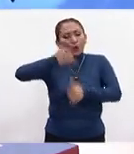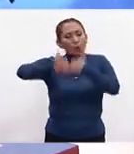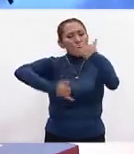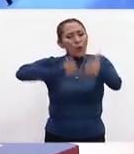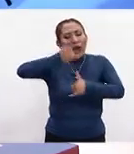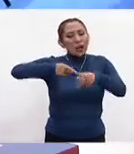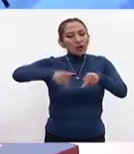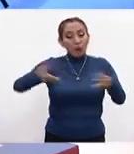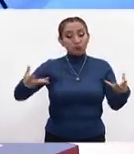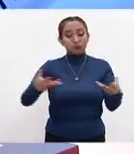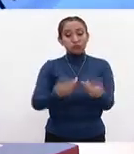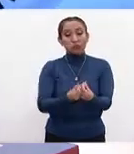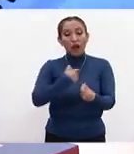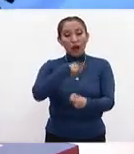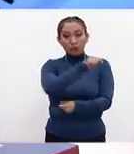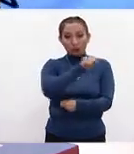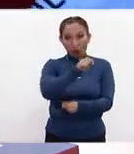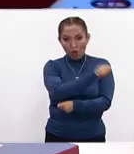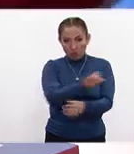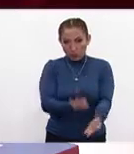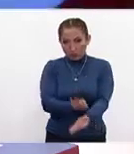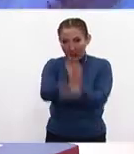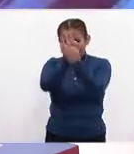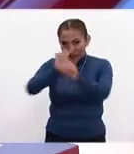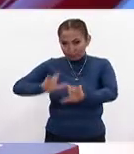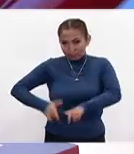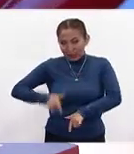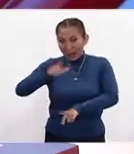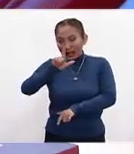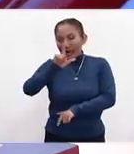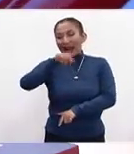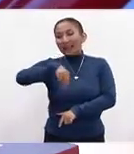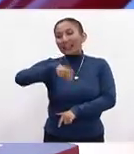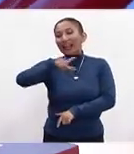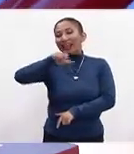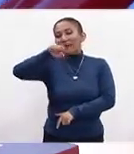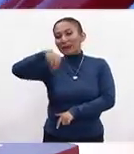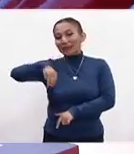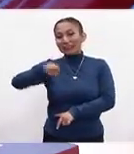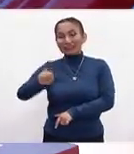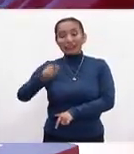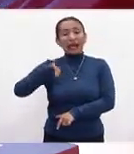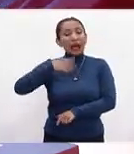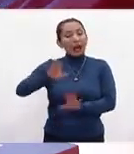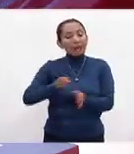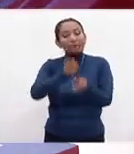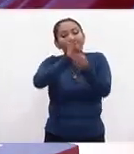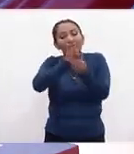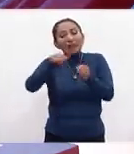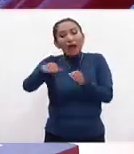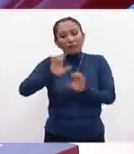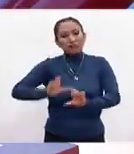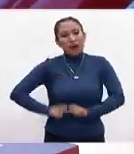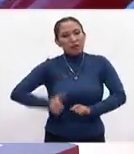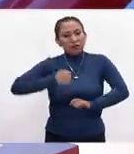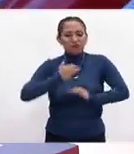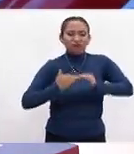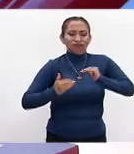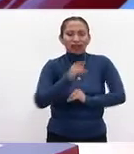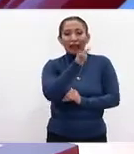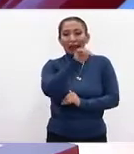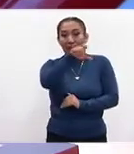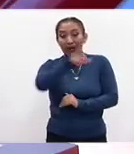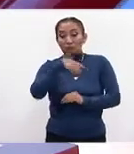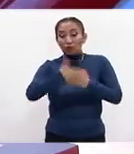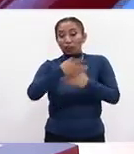partido en conjunto. Toronto estará enfrentando al campeón de la MLS, el fútbol estadounidense. Estará enfrentando al campeón de campeones de la Liga